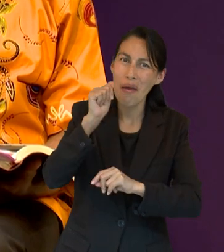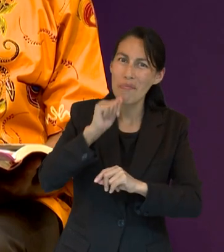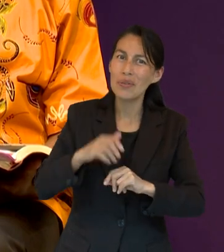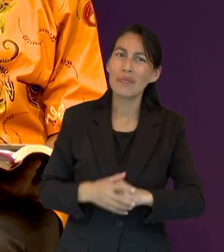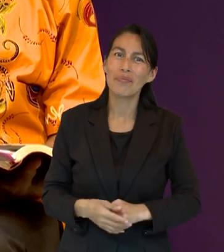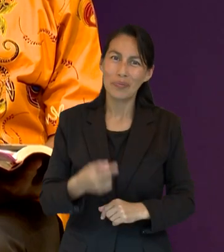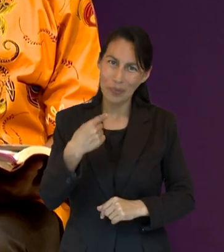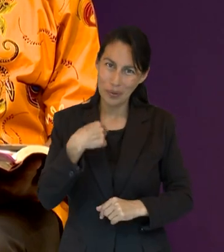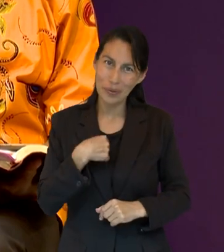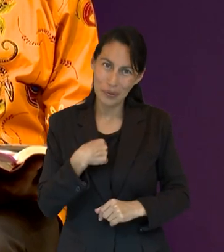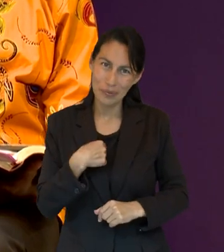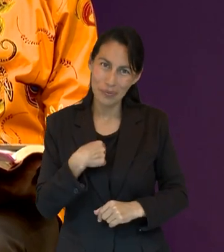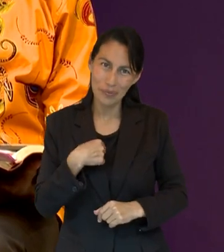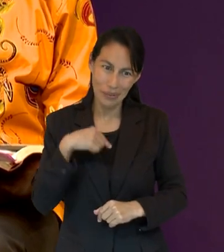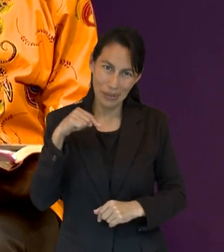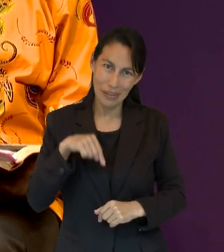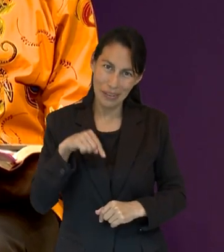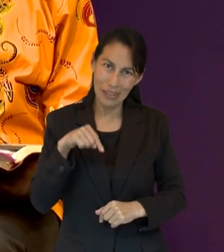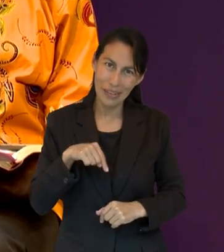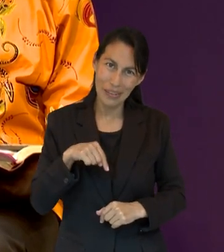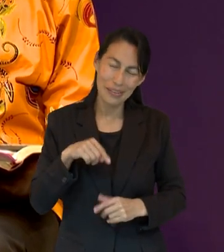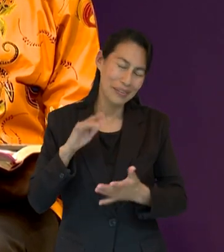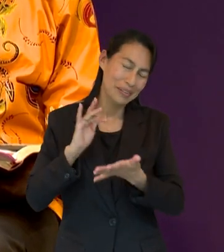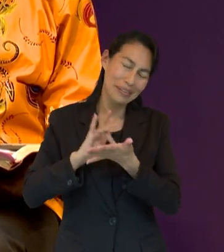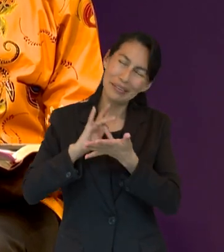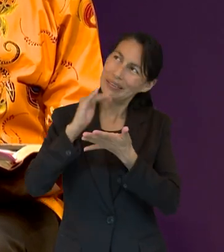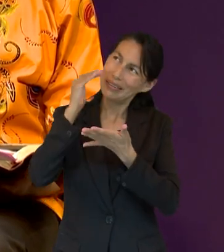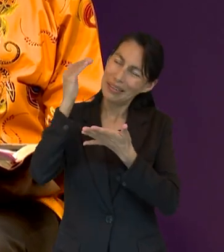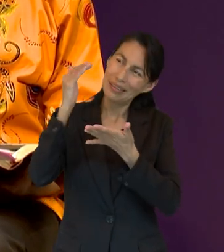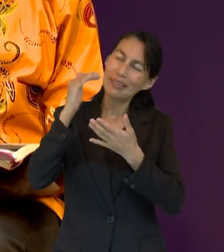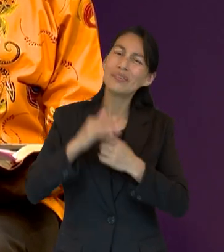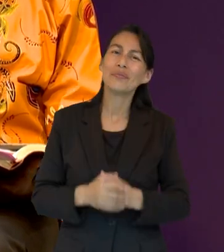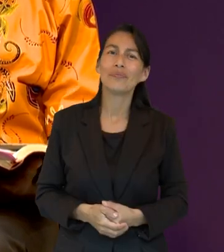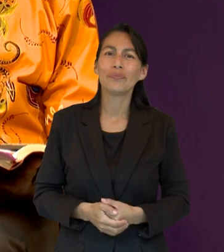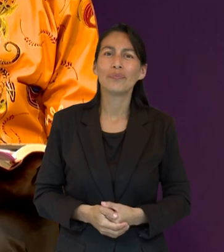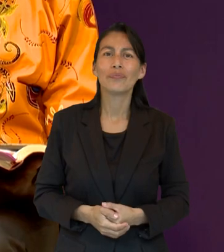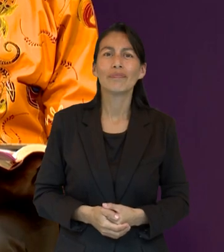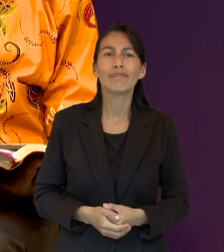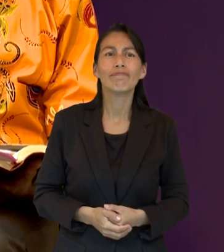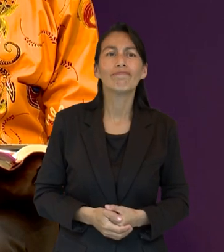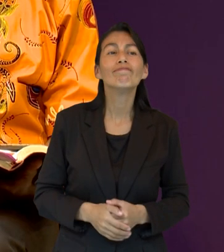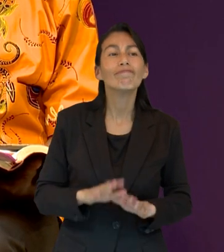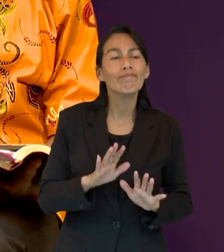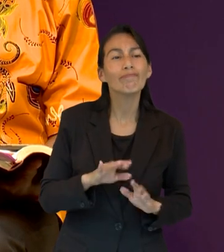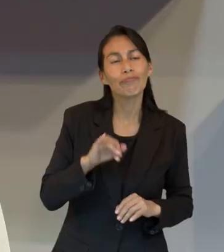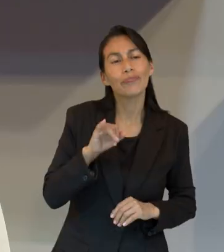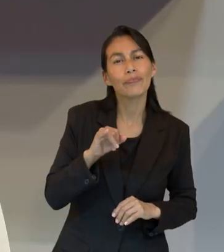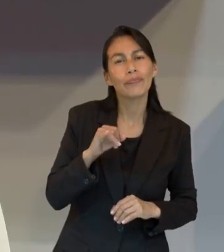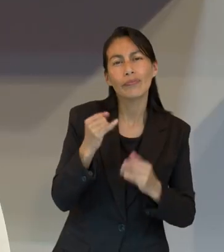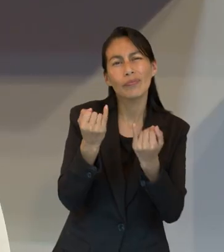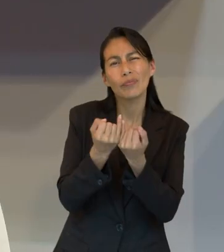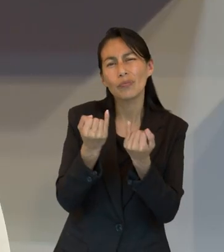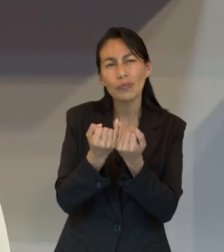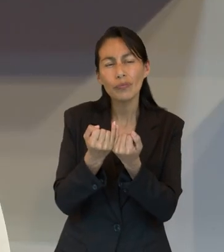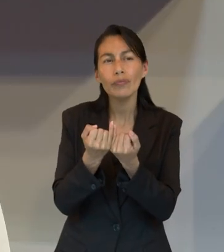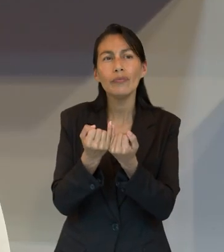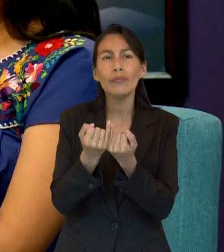que yo aquí en persona es una es una gratitud de Dios también creo que